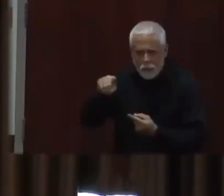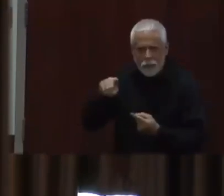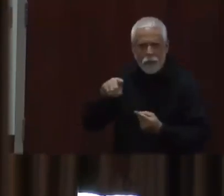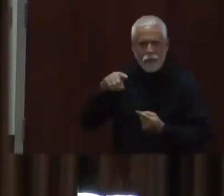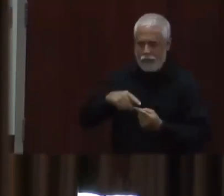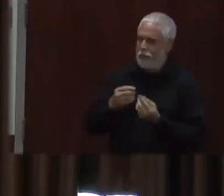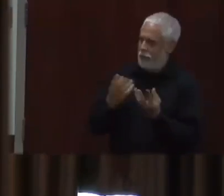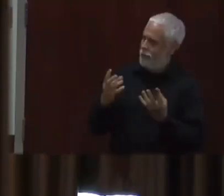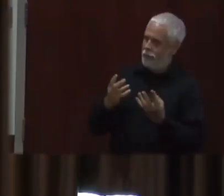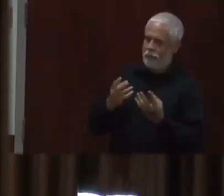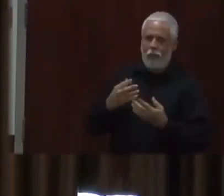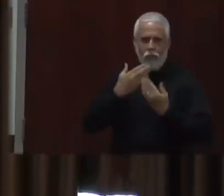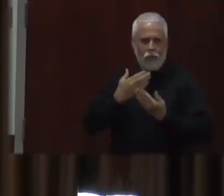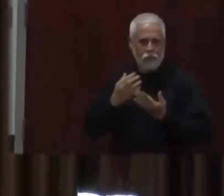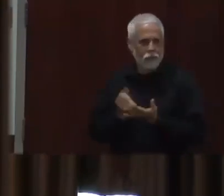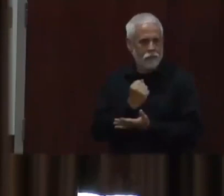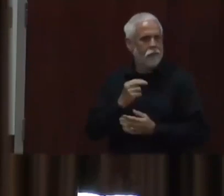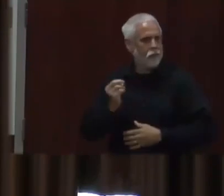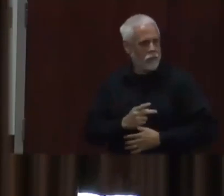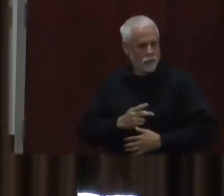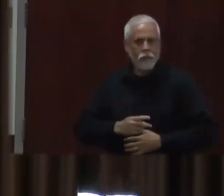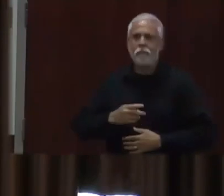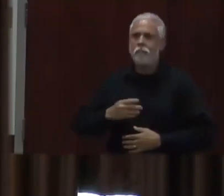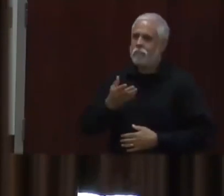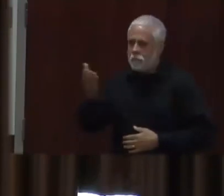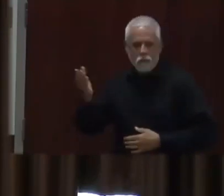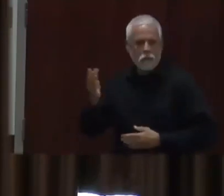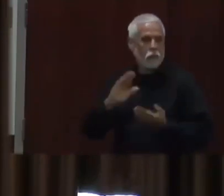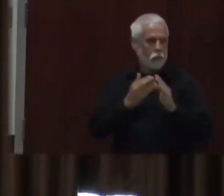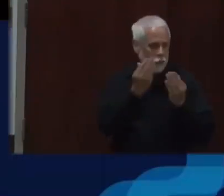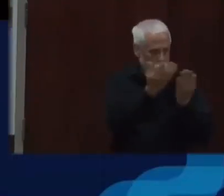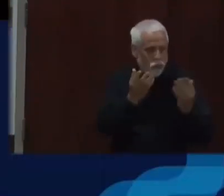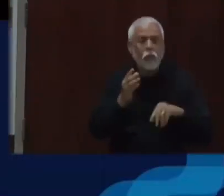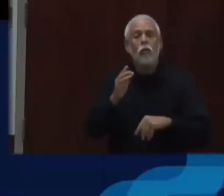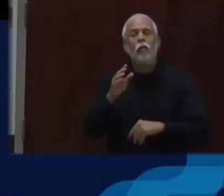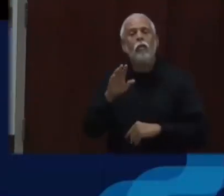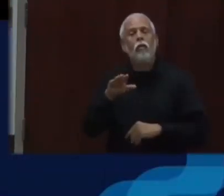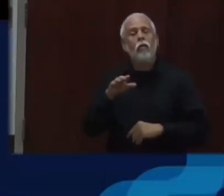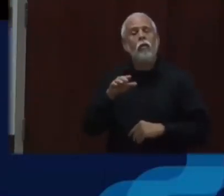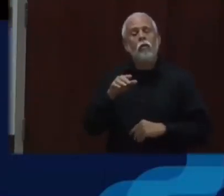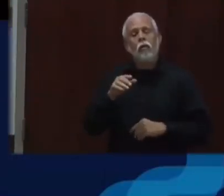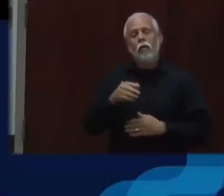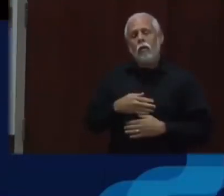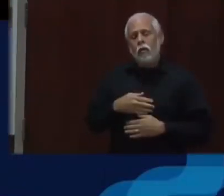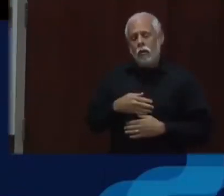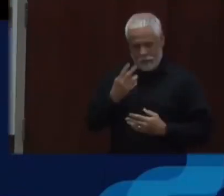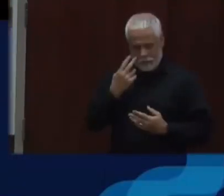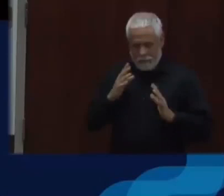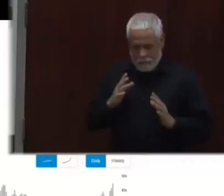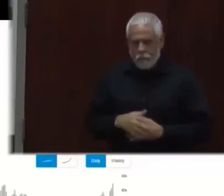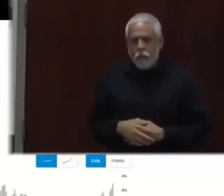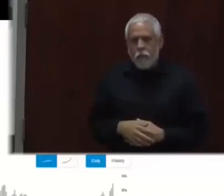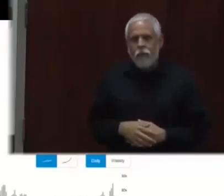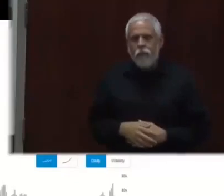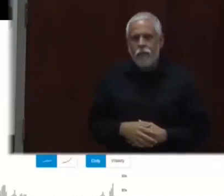manejar los desafíos aquí. como Stacy ha dicho, hemos visto un incremento de los